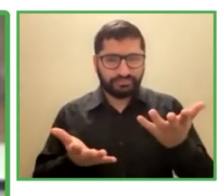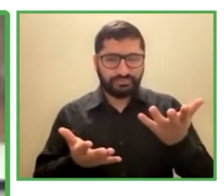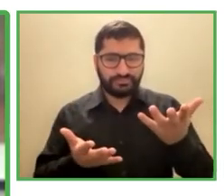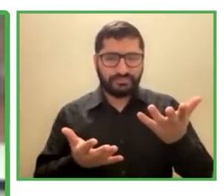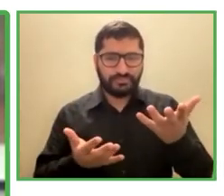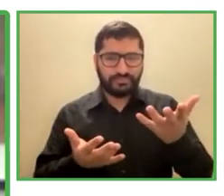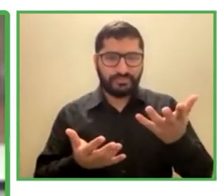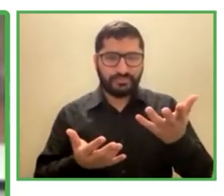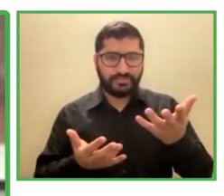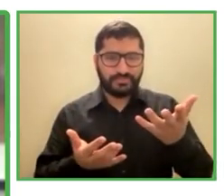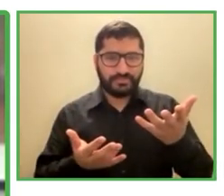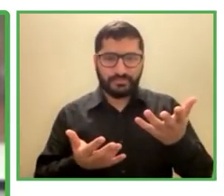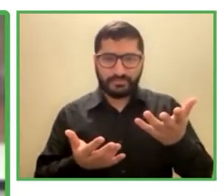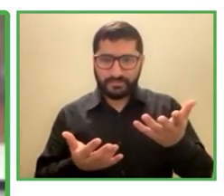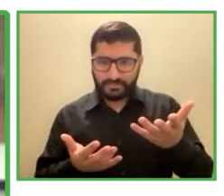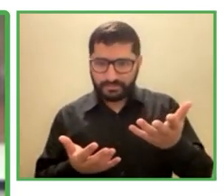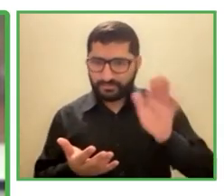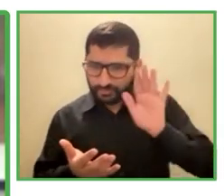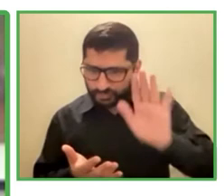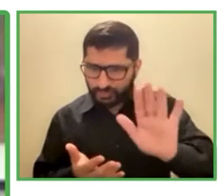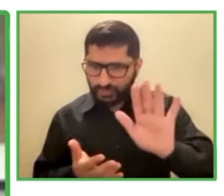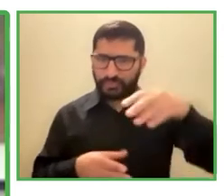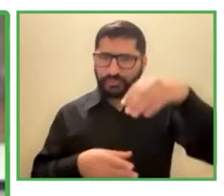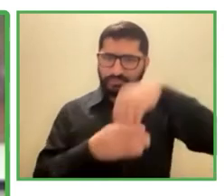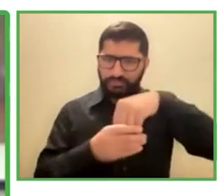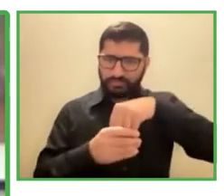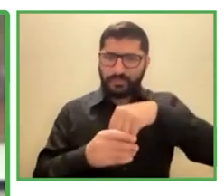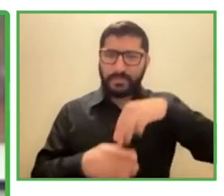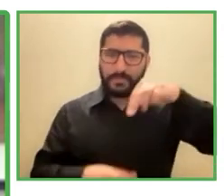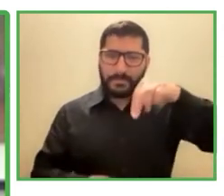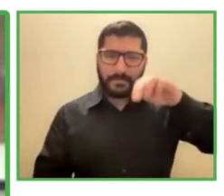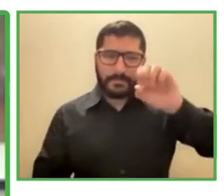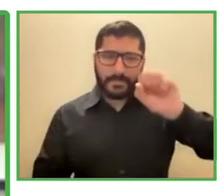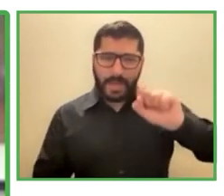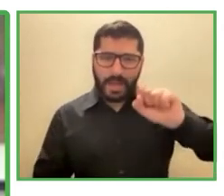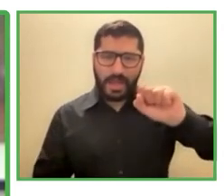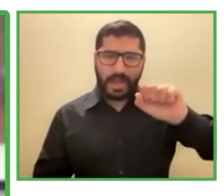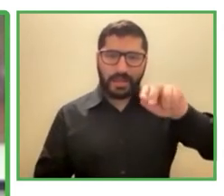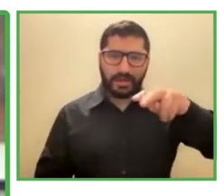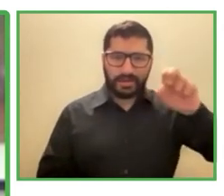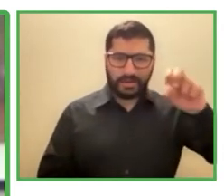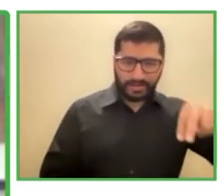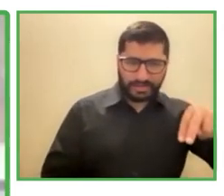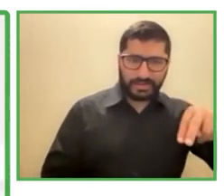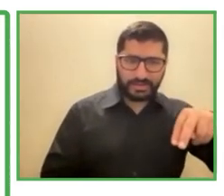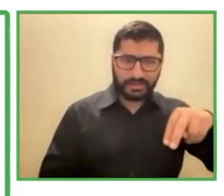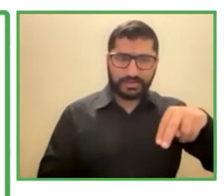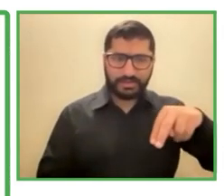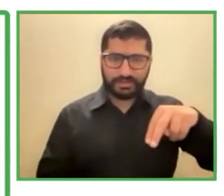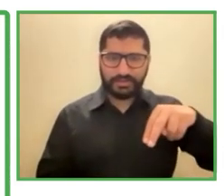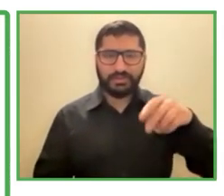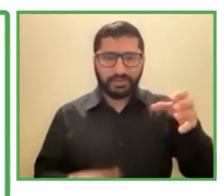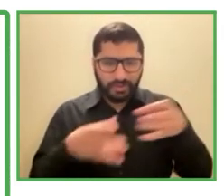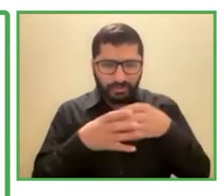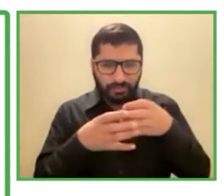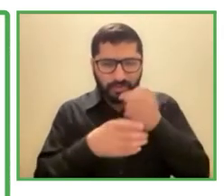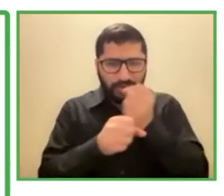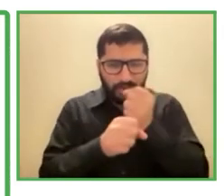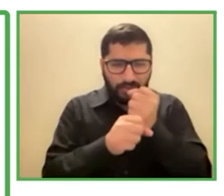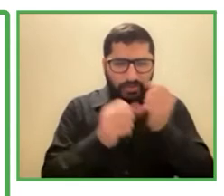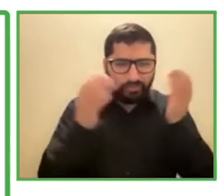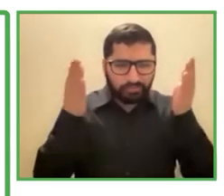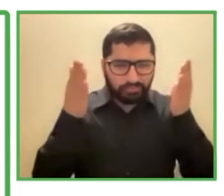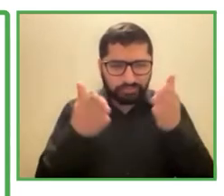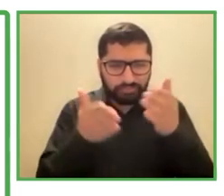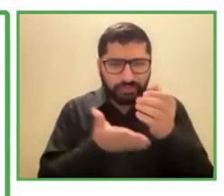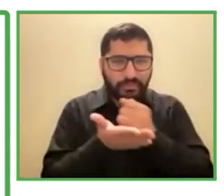Marien Apotheca en Viena en una pequeña farmacia de Viena y les presento nuestro proyecto respecto a la capacitación y la